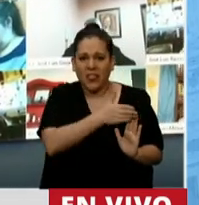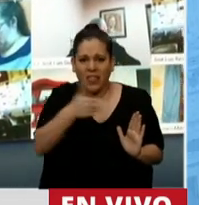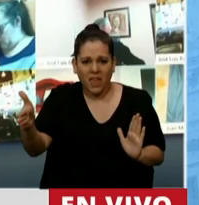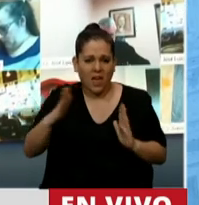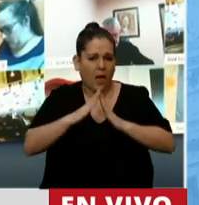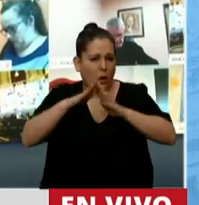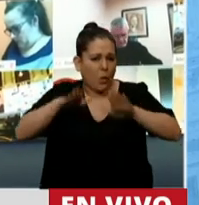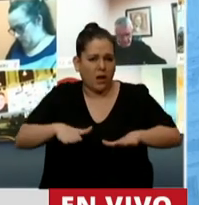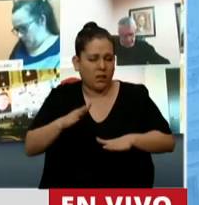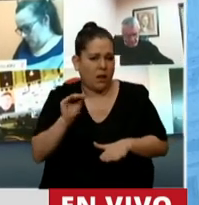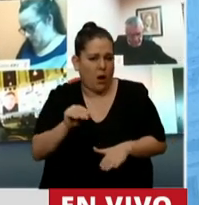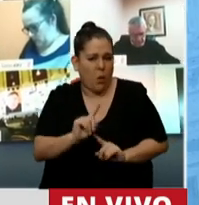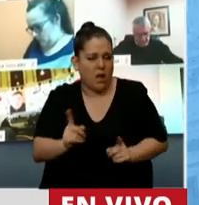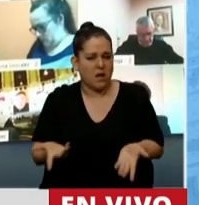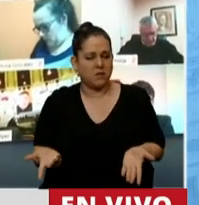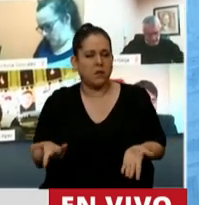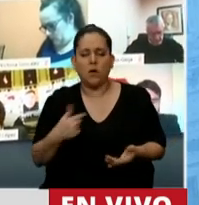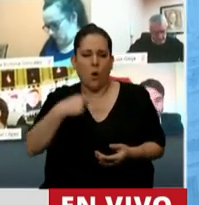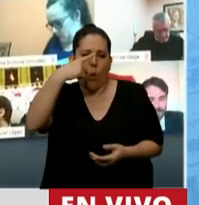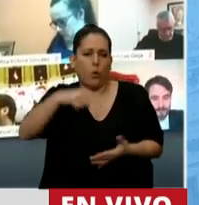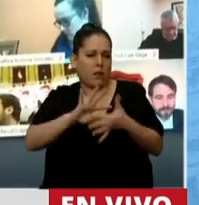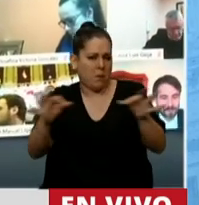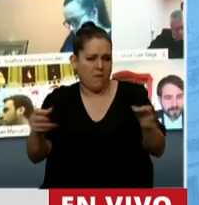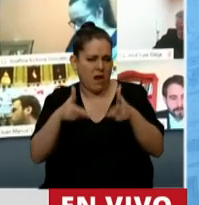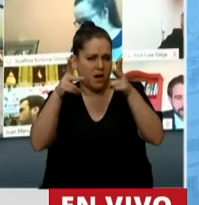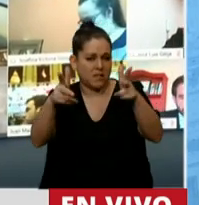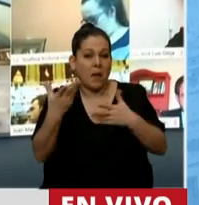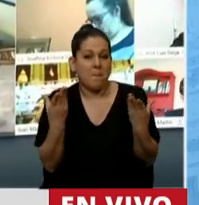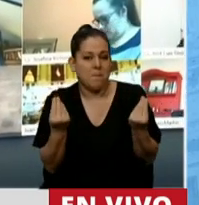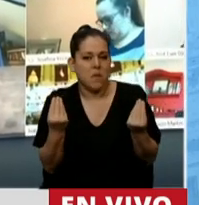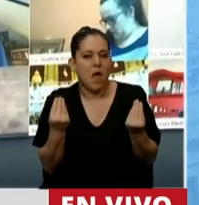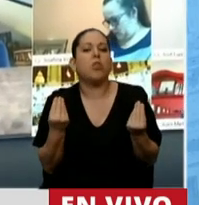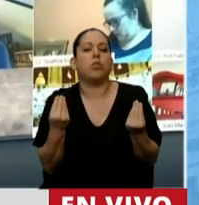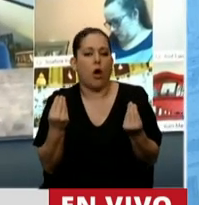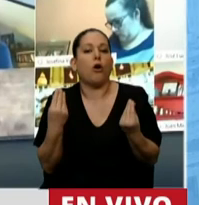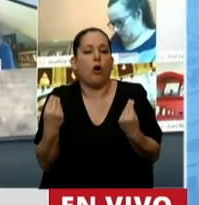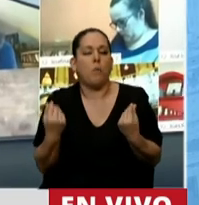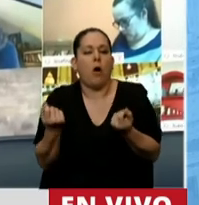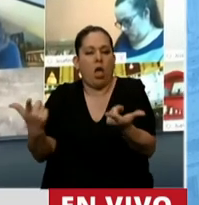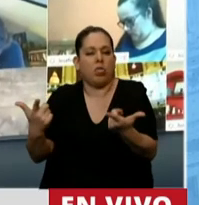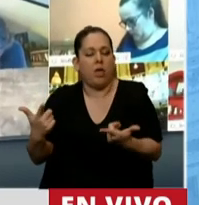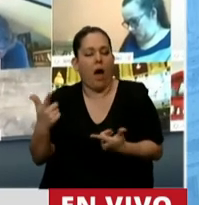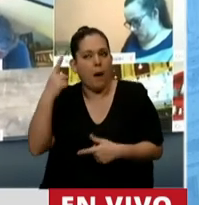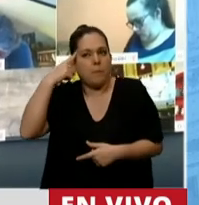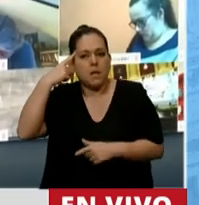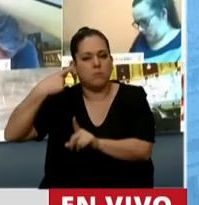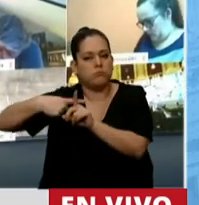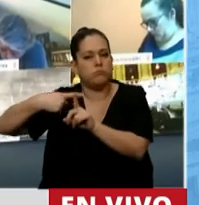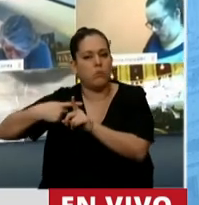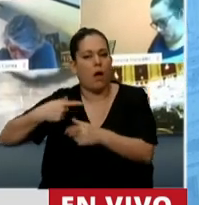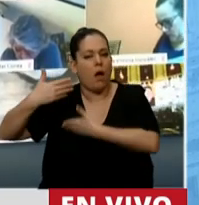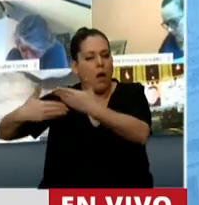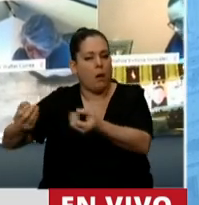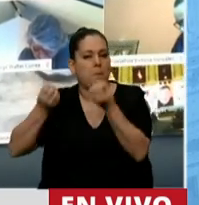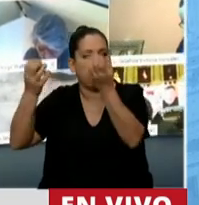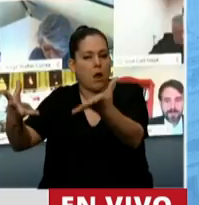que a ese miedo, sí, termino con esta frase, a ese miedo se lo combate con la esperanza. Y nosotros los que tenemos convicción